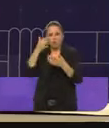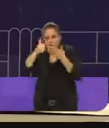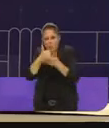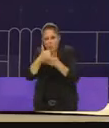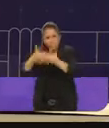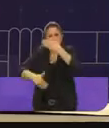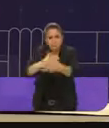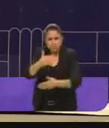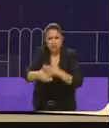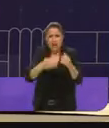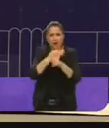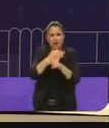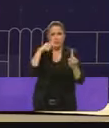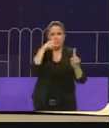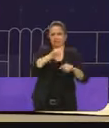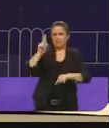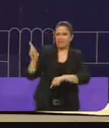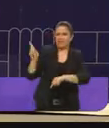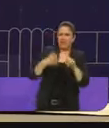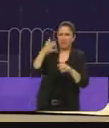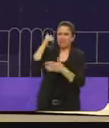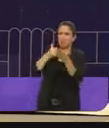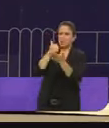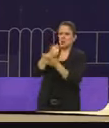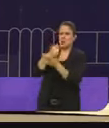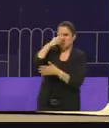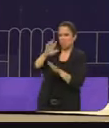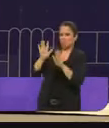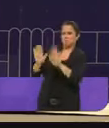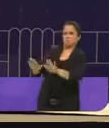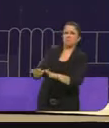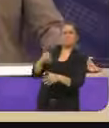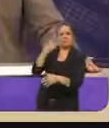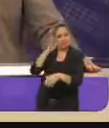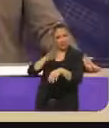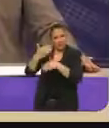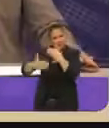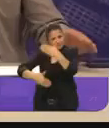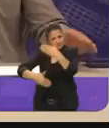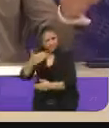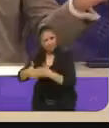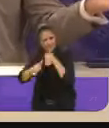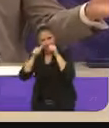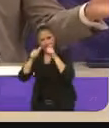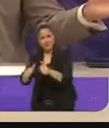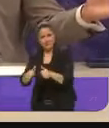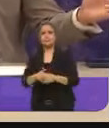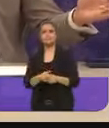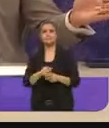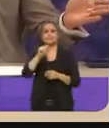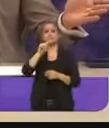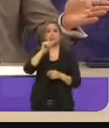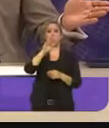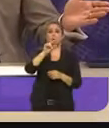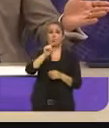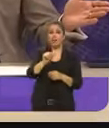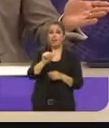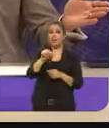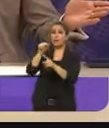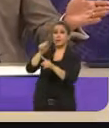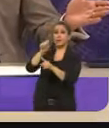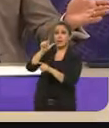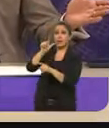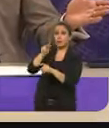crecimiento la innovación y el emprendimiento candidata abrugada quiere tomar la palabra candidato Chertorizky